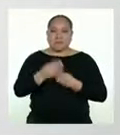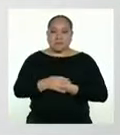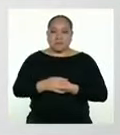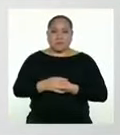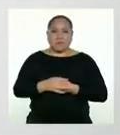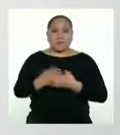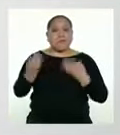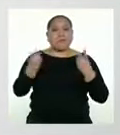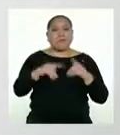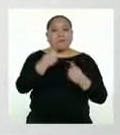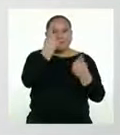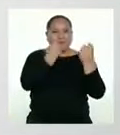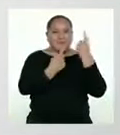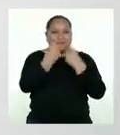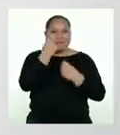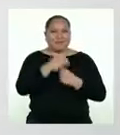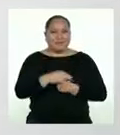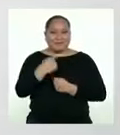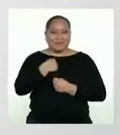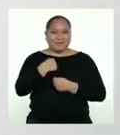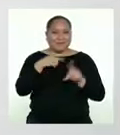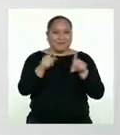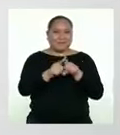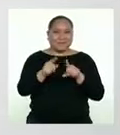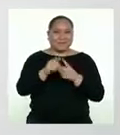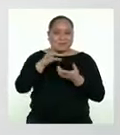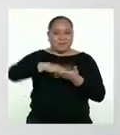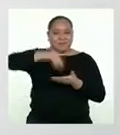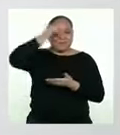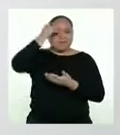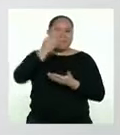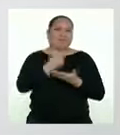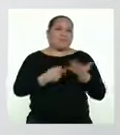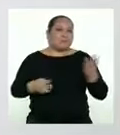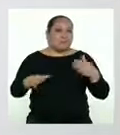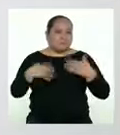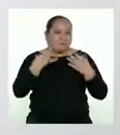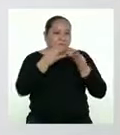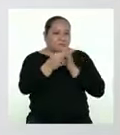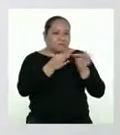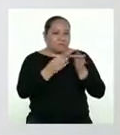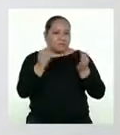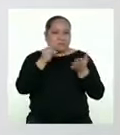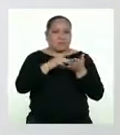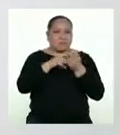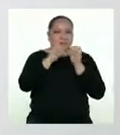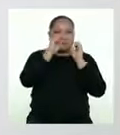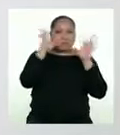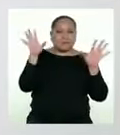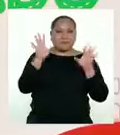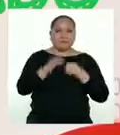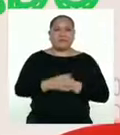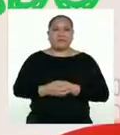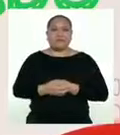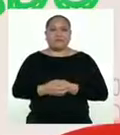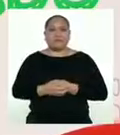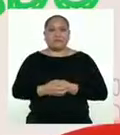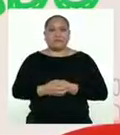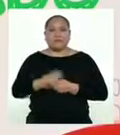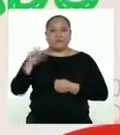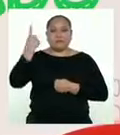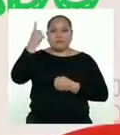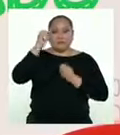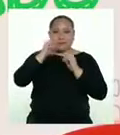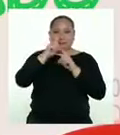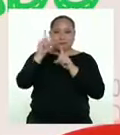Cuando me hacen preguntas, yo también aprendo sobre qué cosas puedo explicar mejor o de forma más clara. La